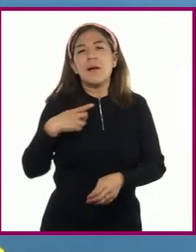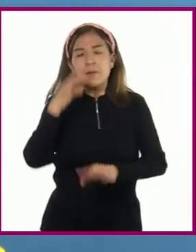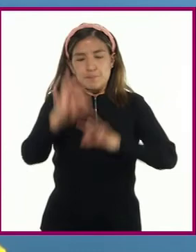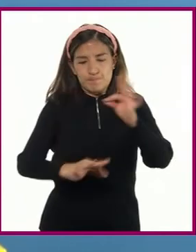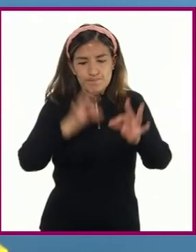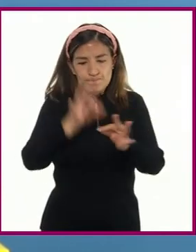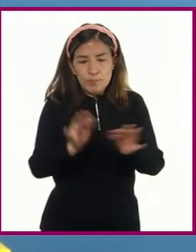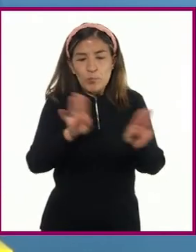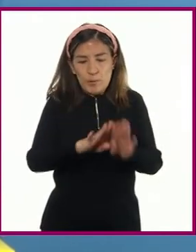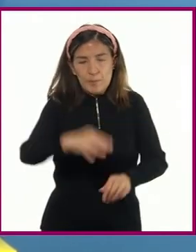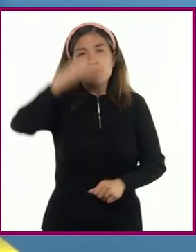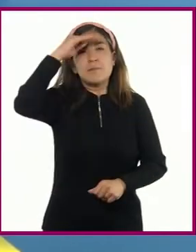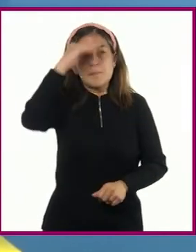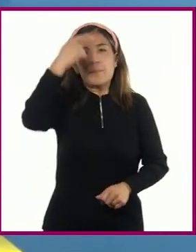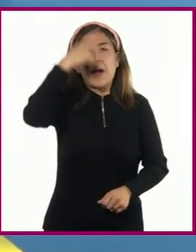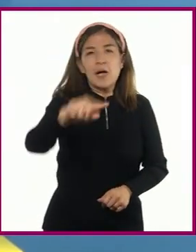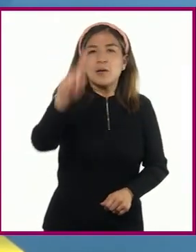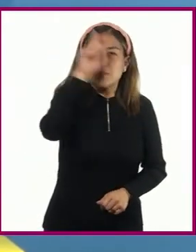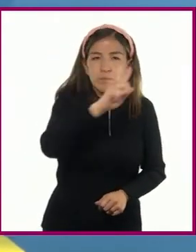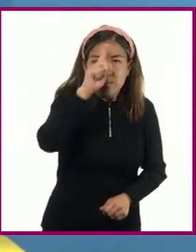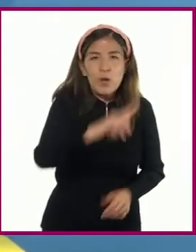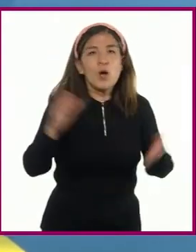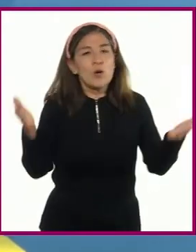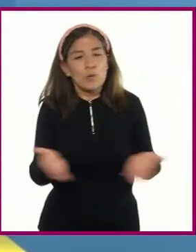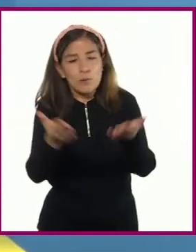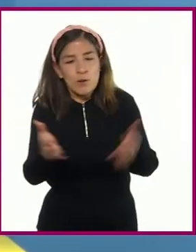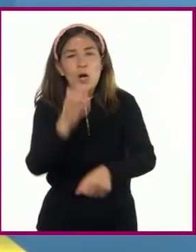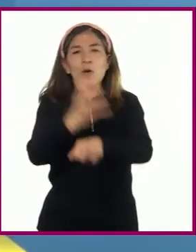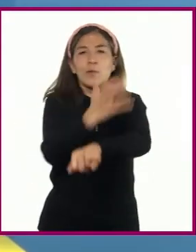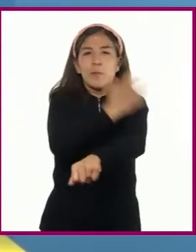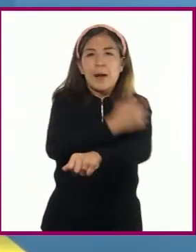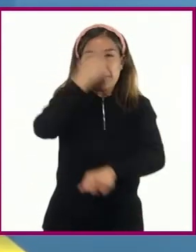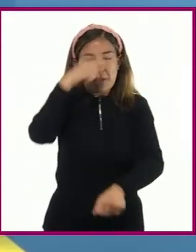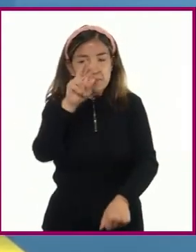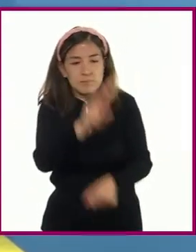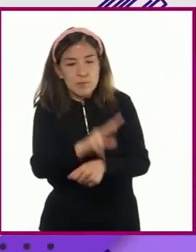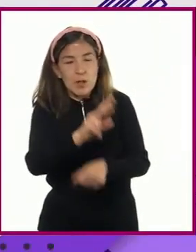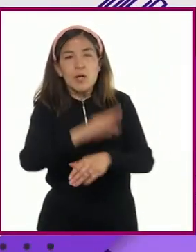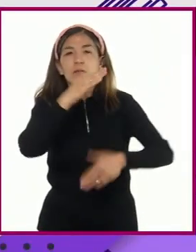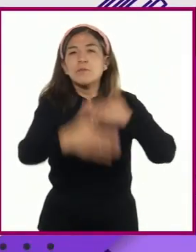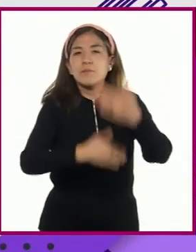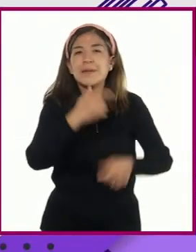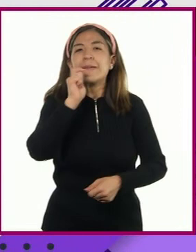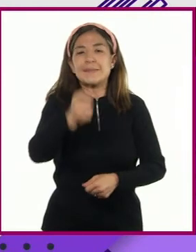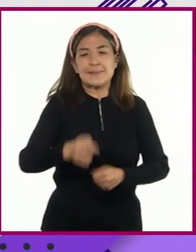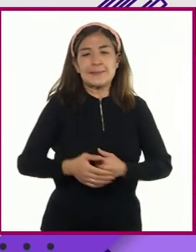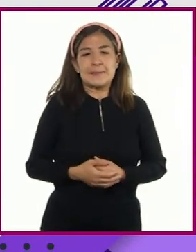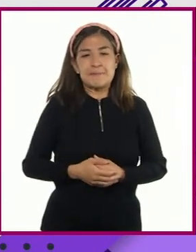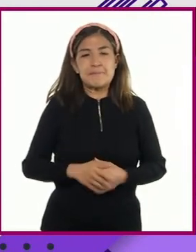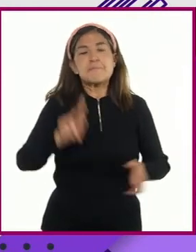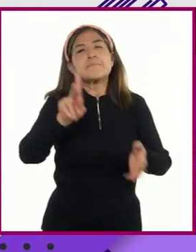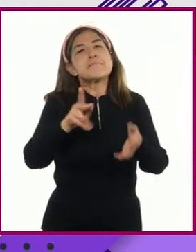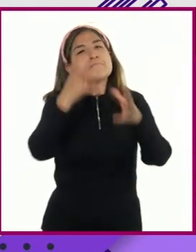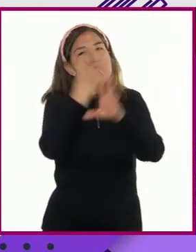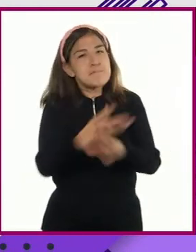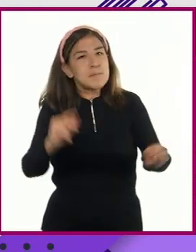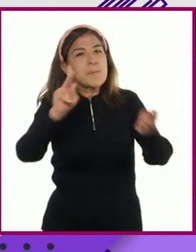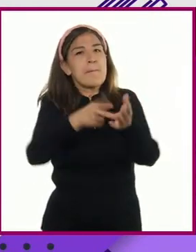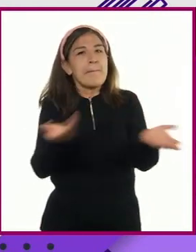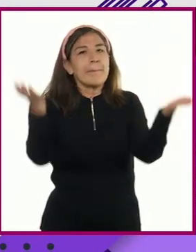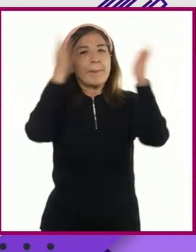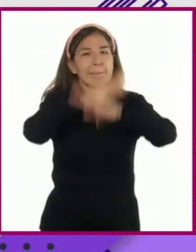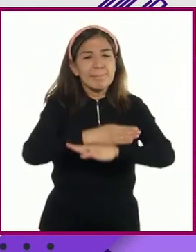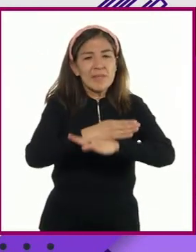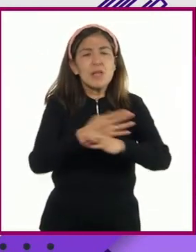acompañan, orientan, vigilan y participan en procesos de... Reconciliación. Se